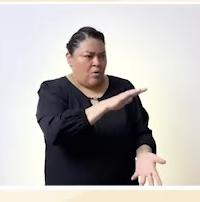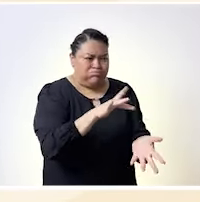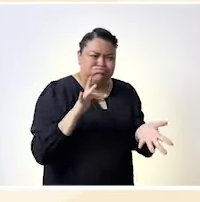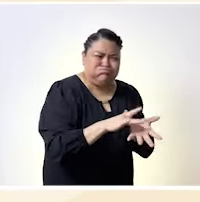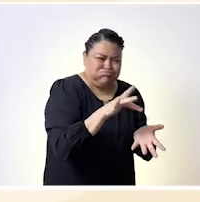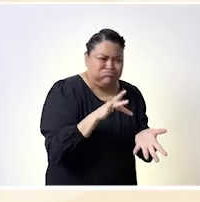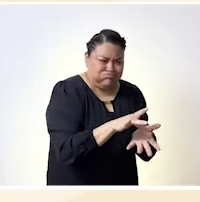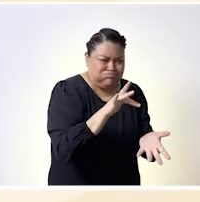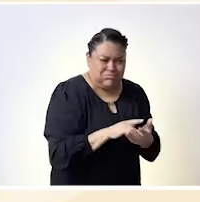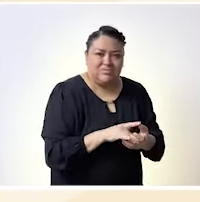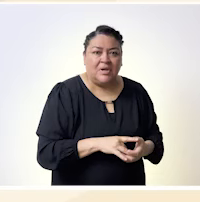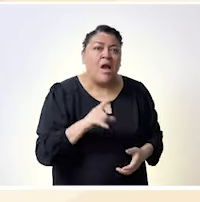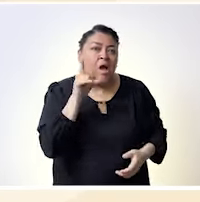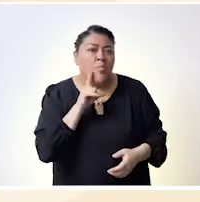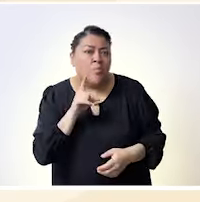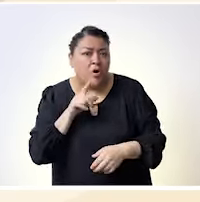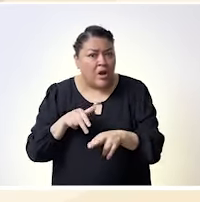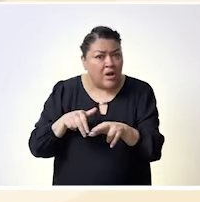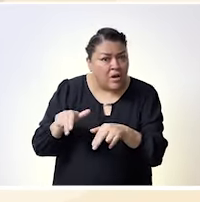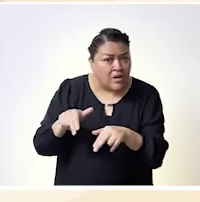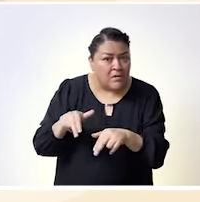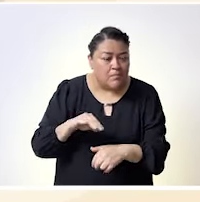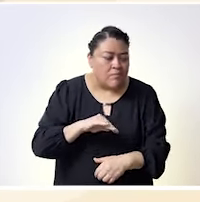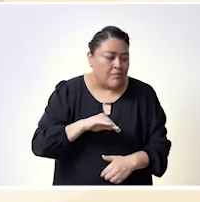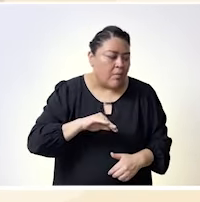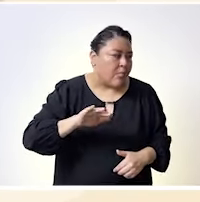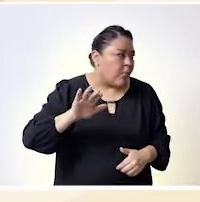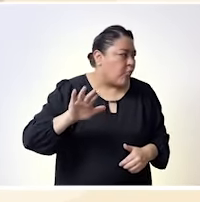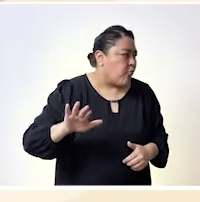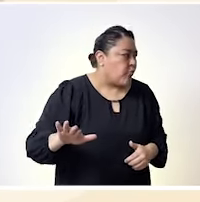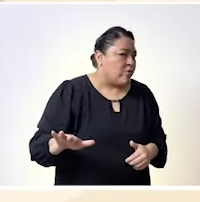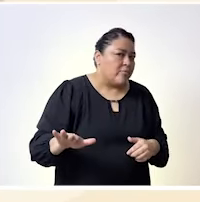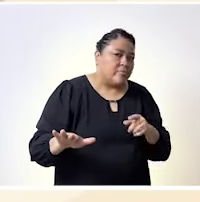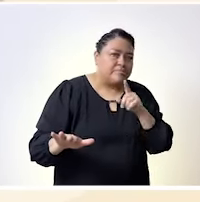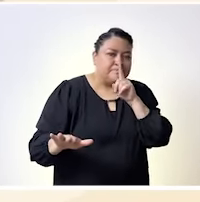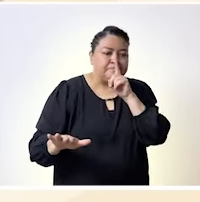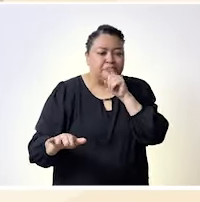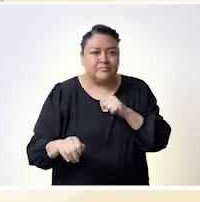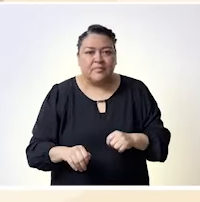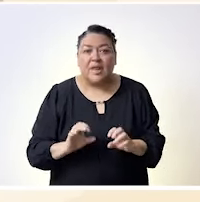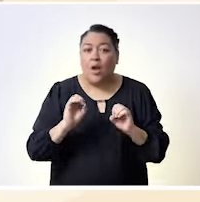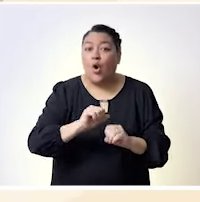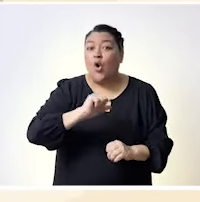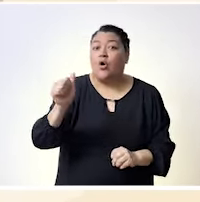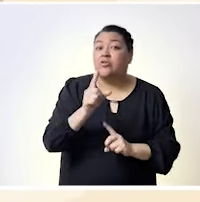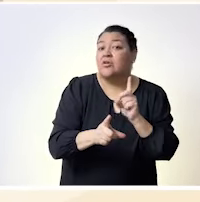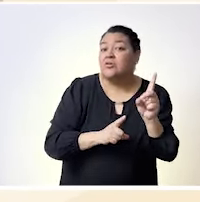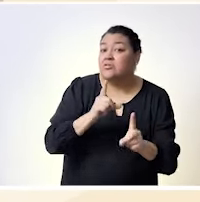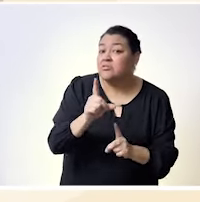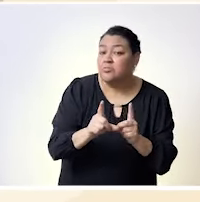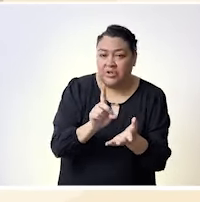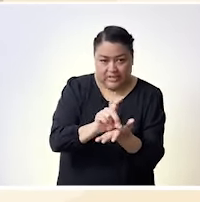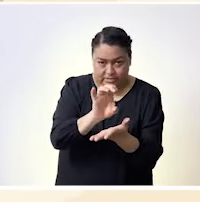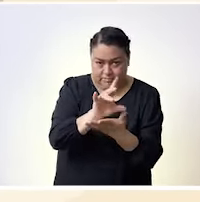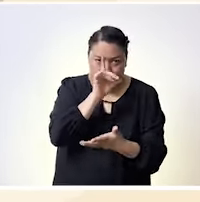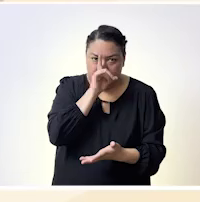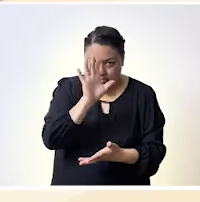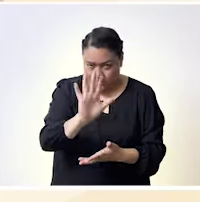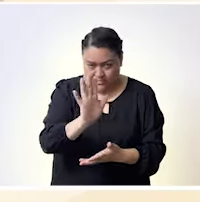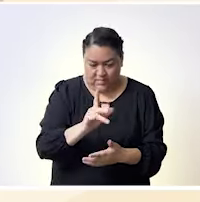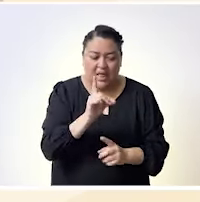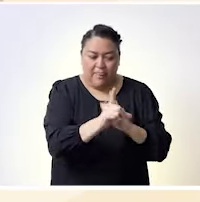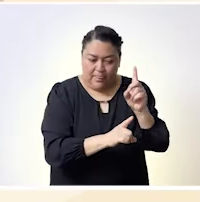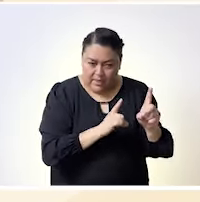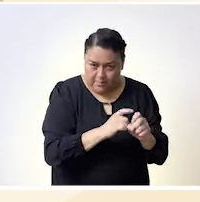tema de la discapacidad ligado con la condición de ser mujer es mucho